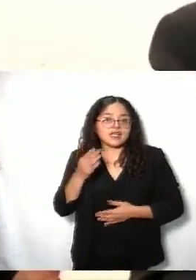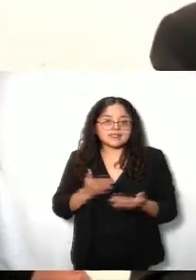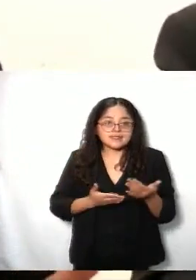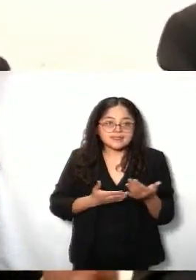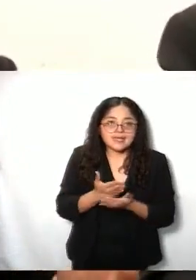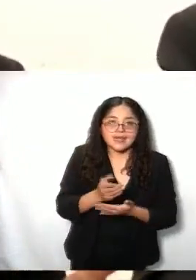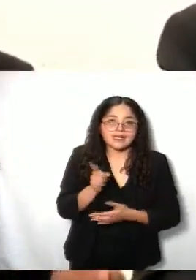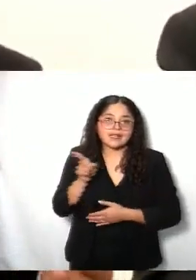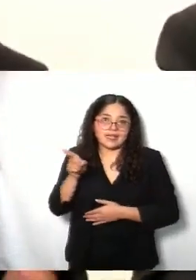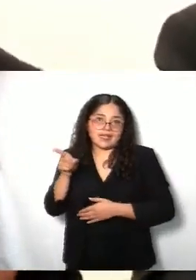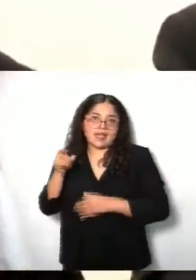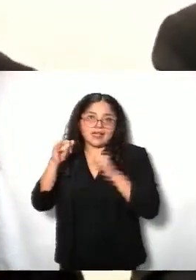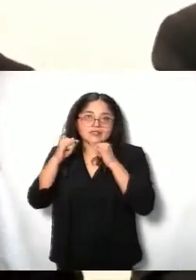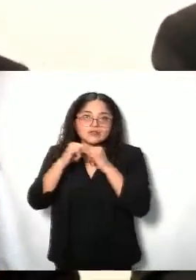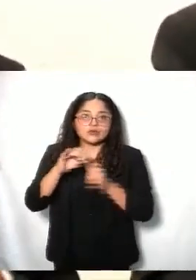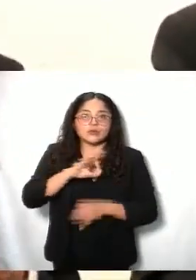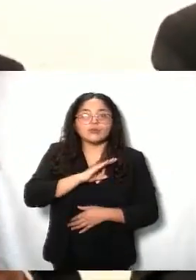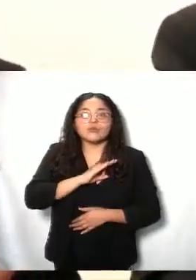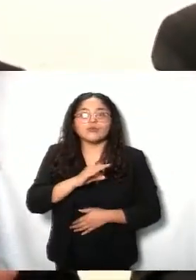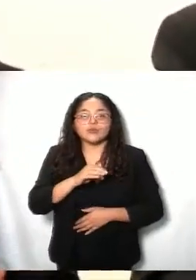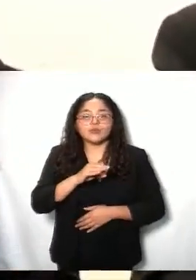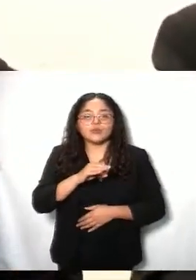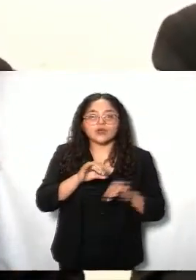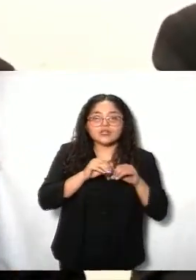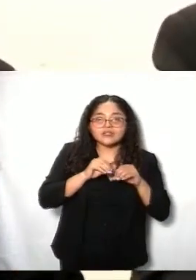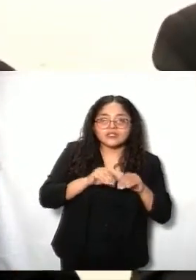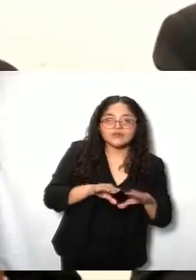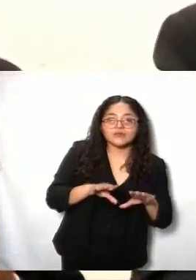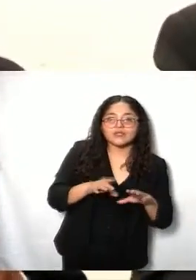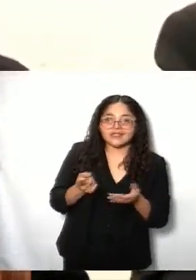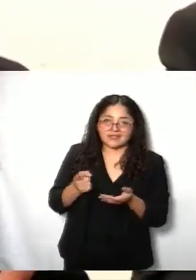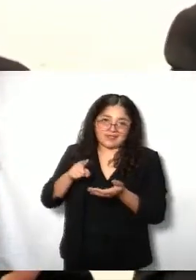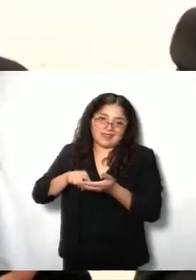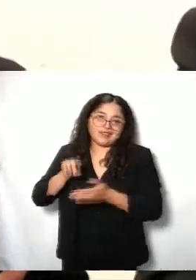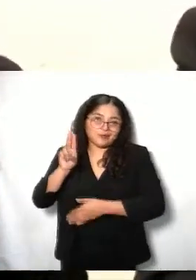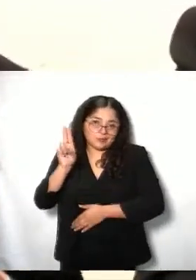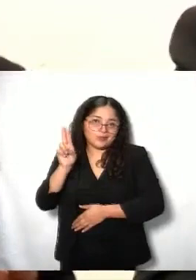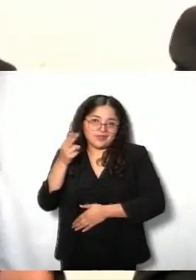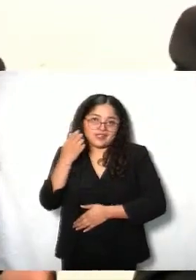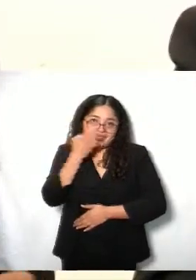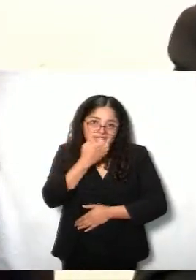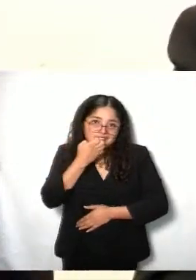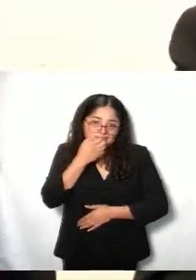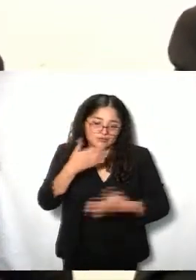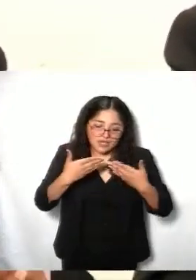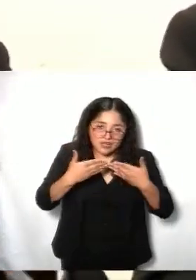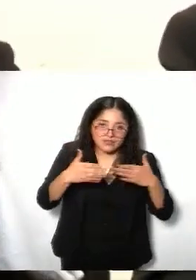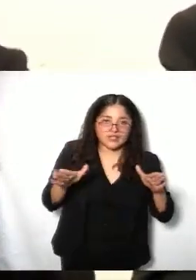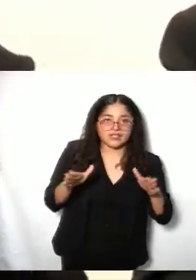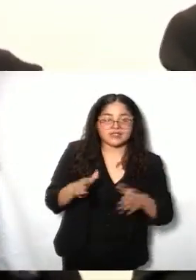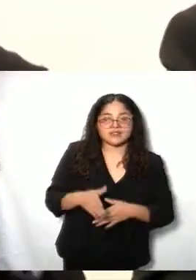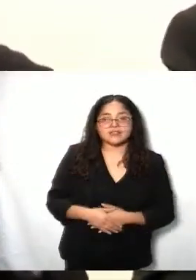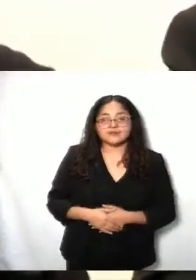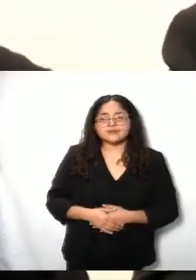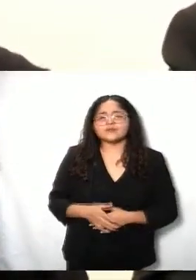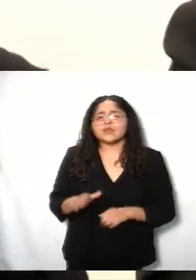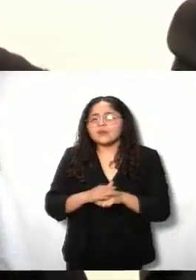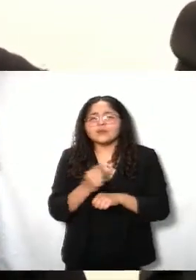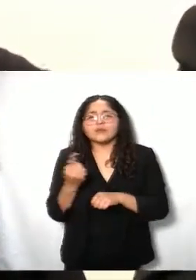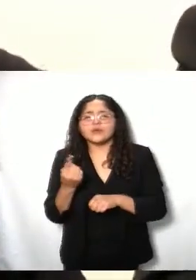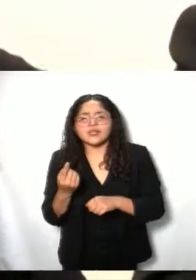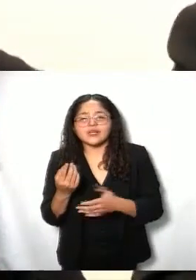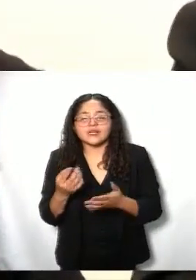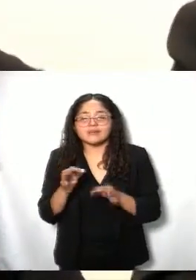y sobre todo venir a sesionar de manera pública a una universidad pública, porque